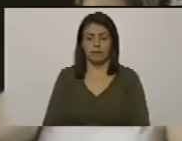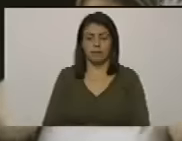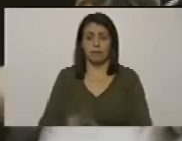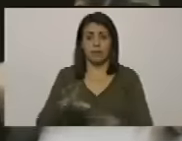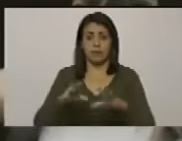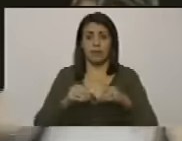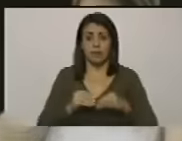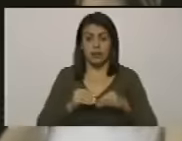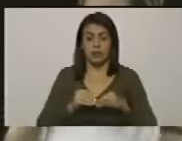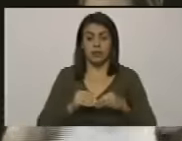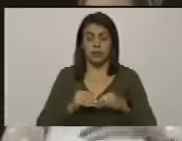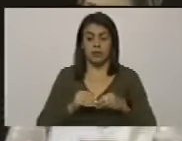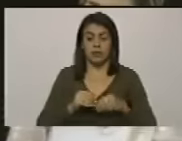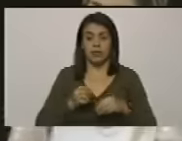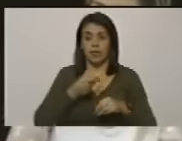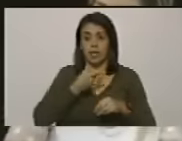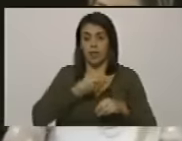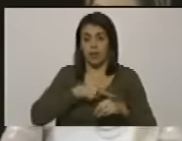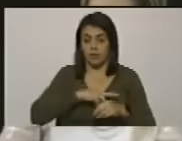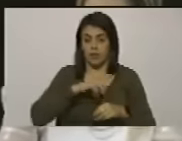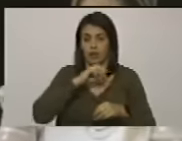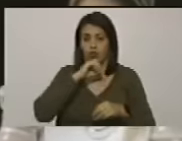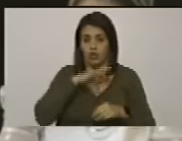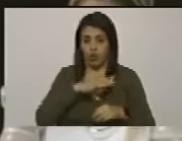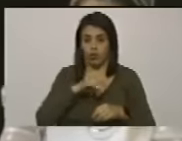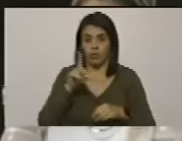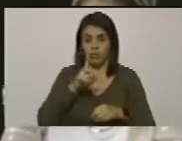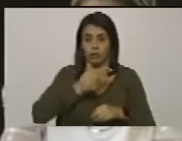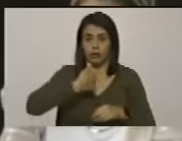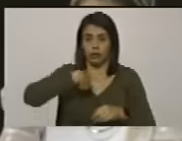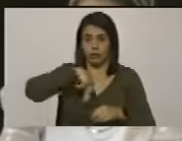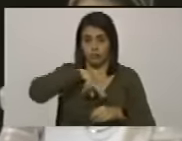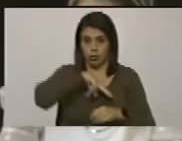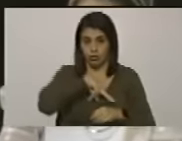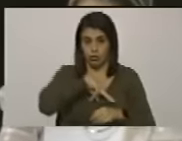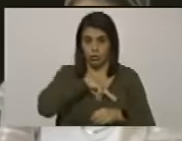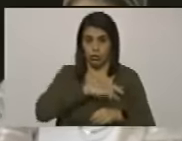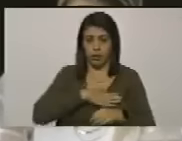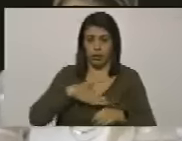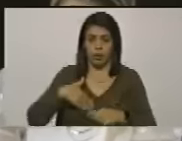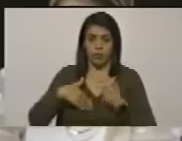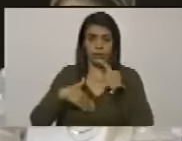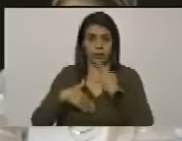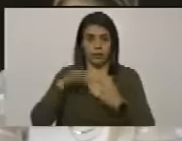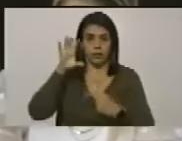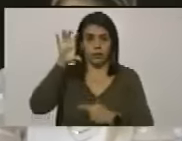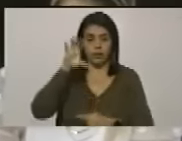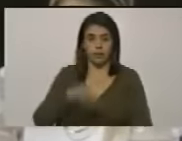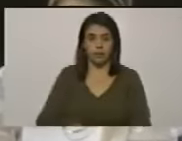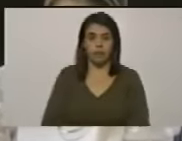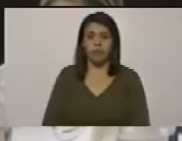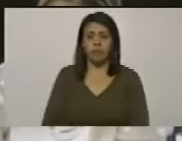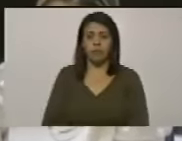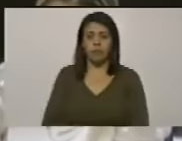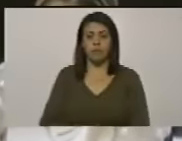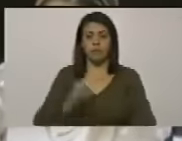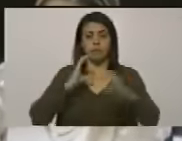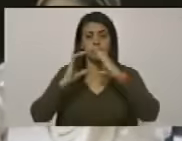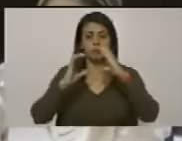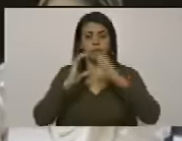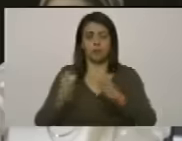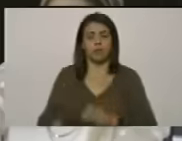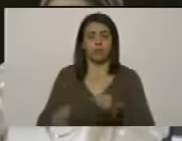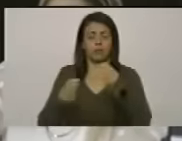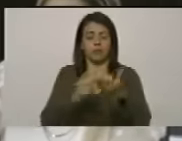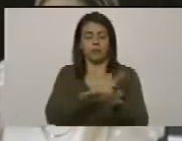el falseamiento de la historia nosotros queremos señalarle al país que en el comunicado que se